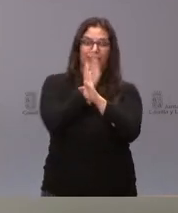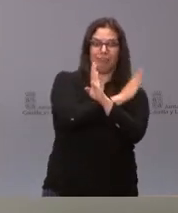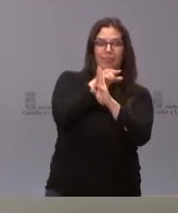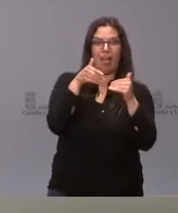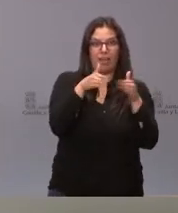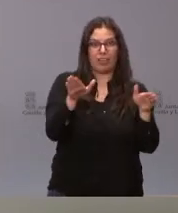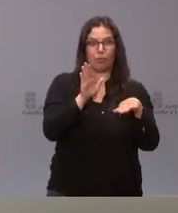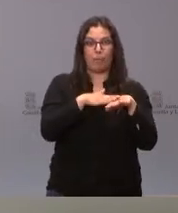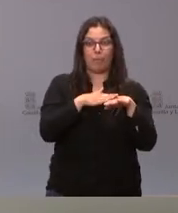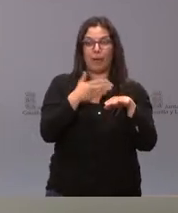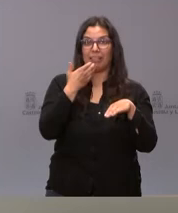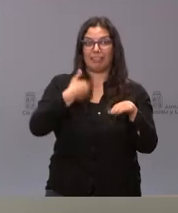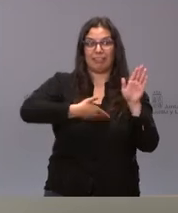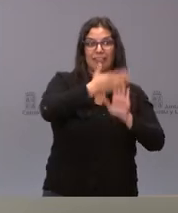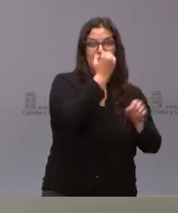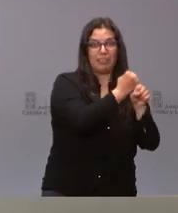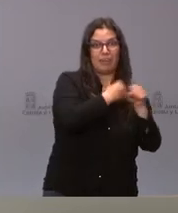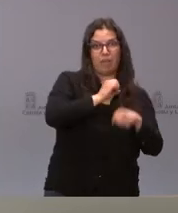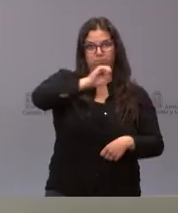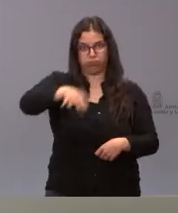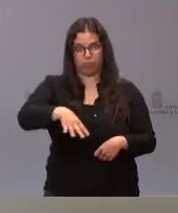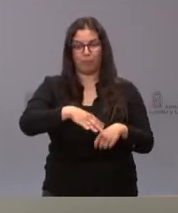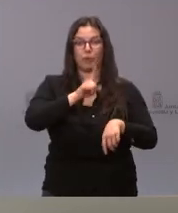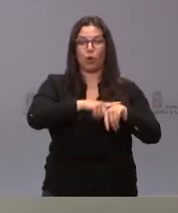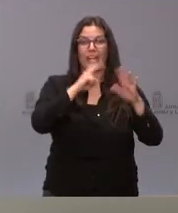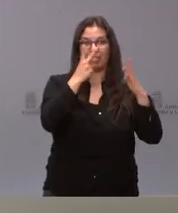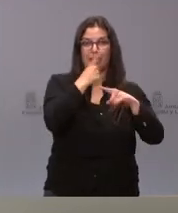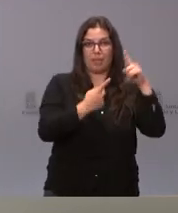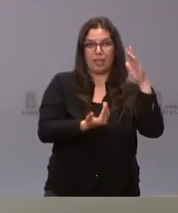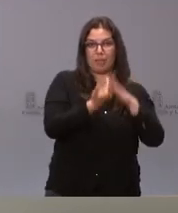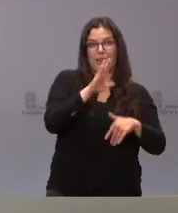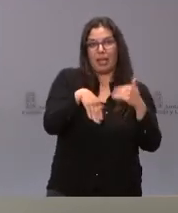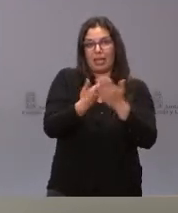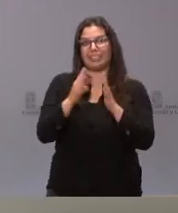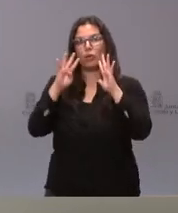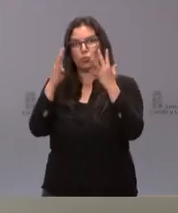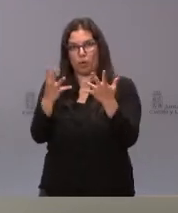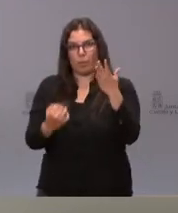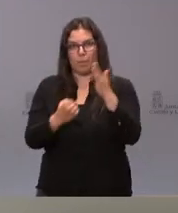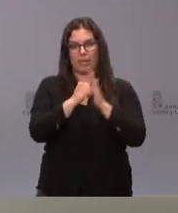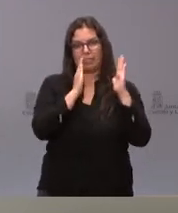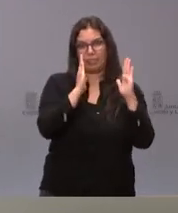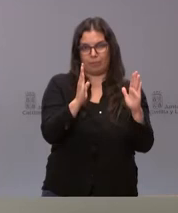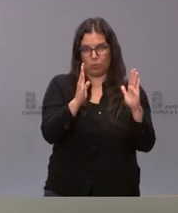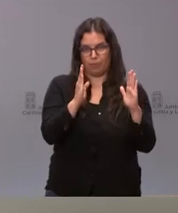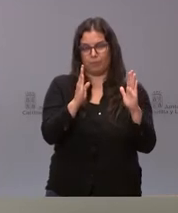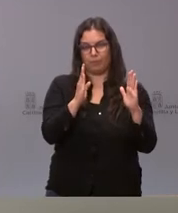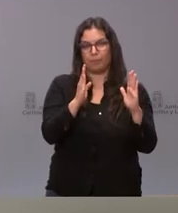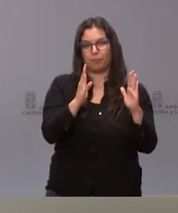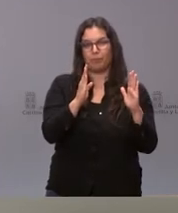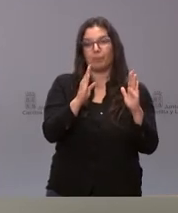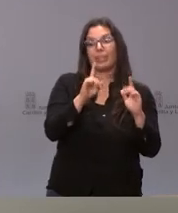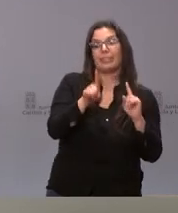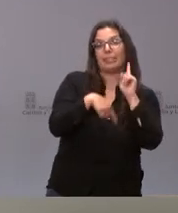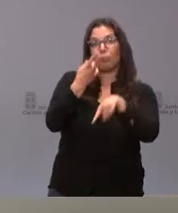permite conciliar vida laboral y familiar desde las siete y media de la mañana hasta las nueve de la mañana como máximo, un periodo máximo de 90 minutos, y el programa